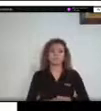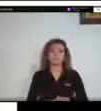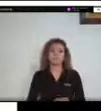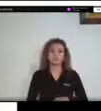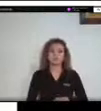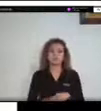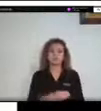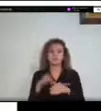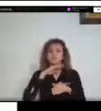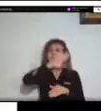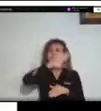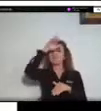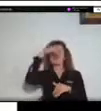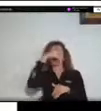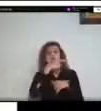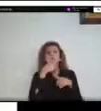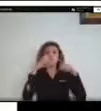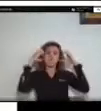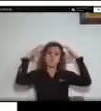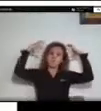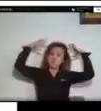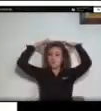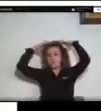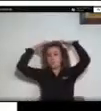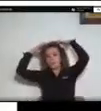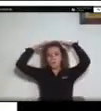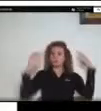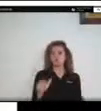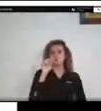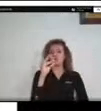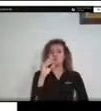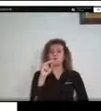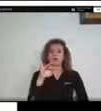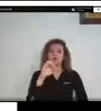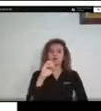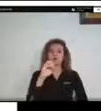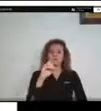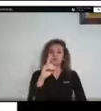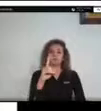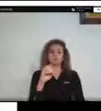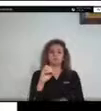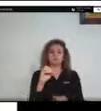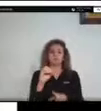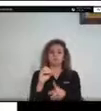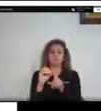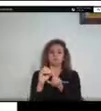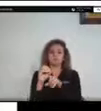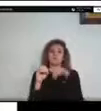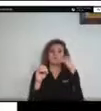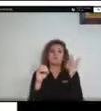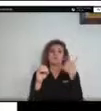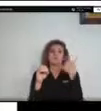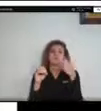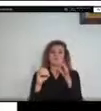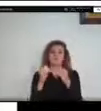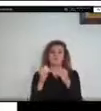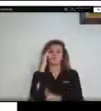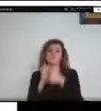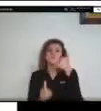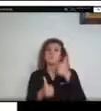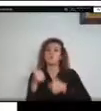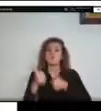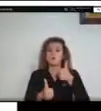el único úrcido que habita Sudamérica. Y por último tenemos el Cóndor, nuestro símbolo nacional y una de las aves más grandes del mundo.